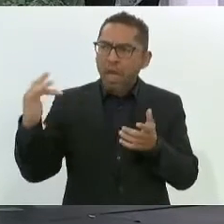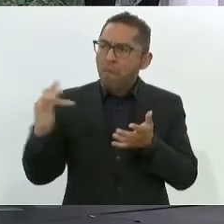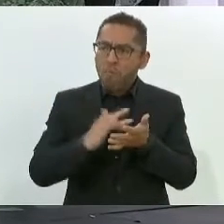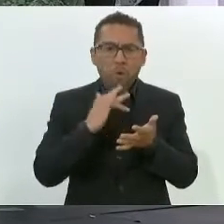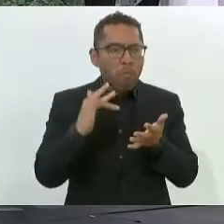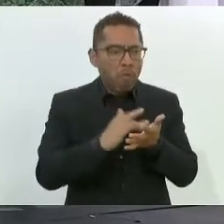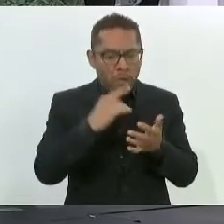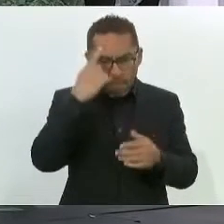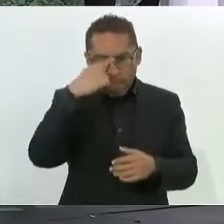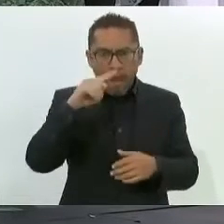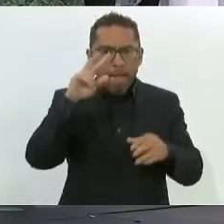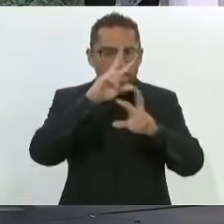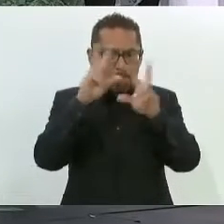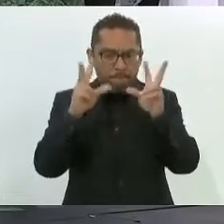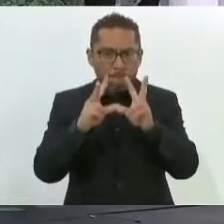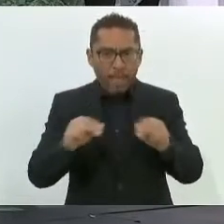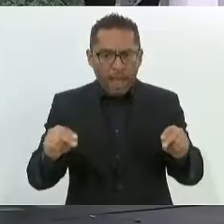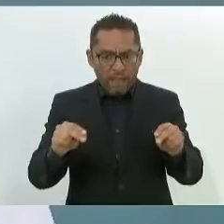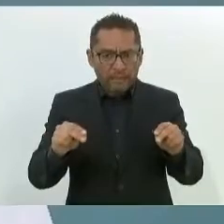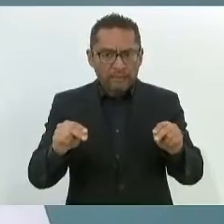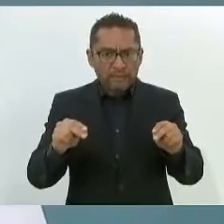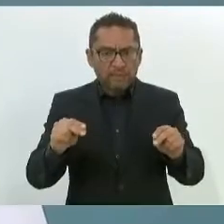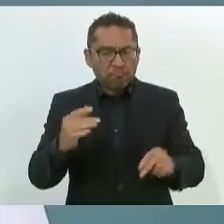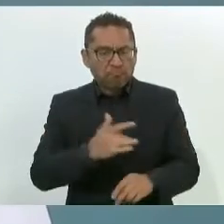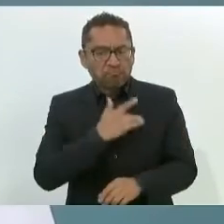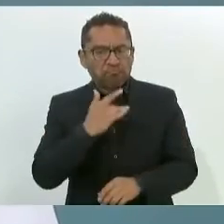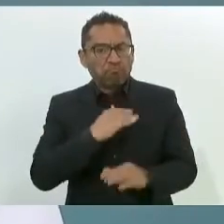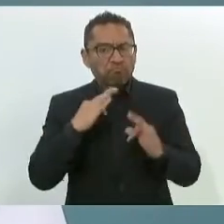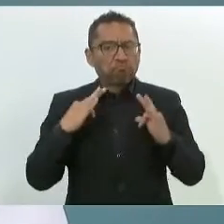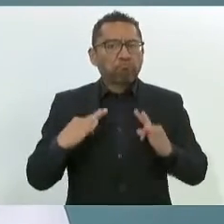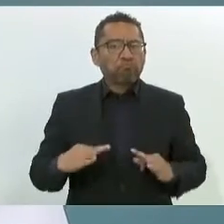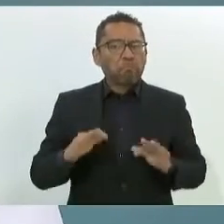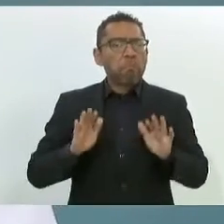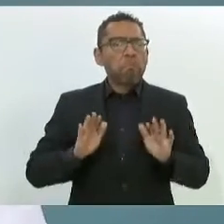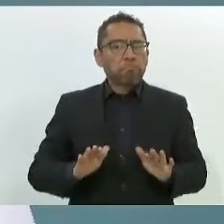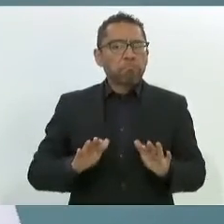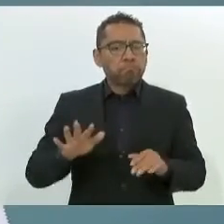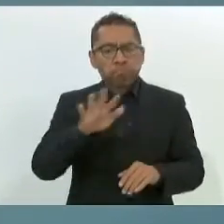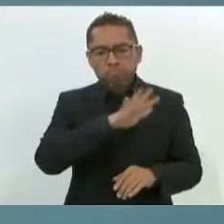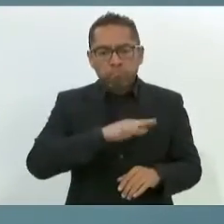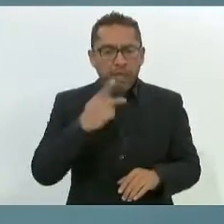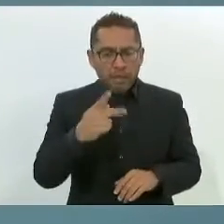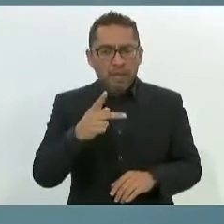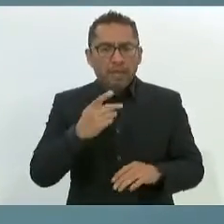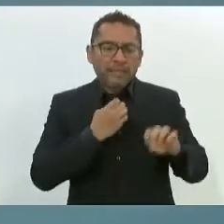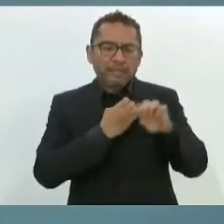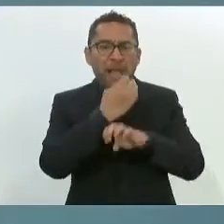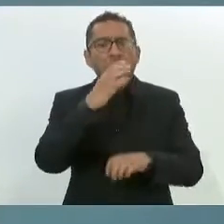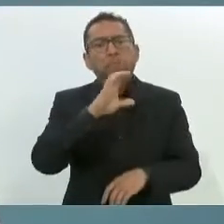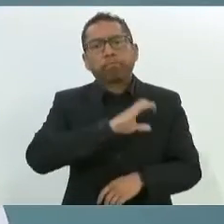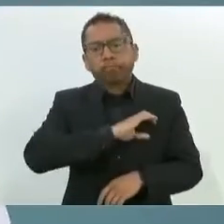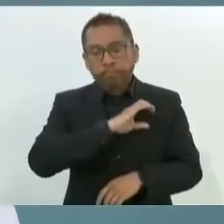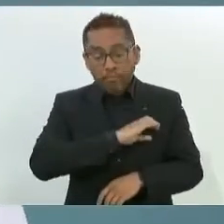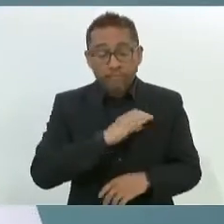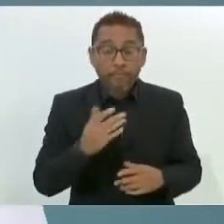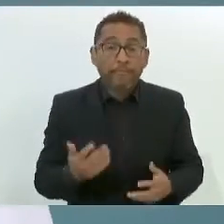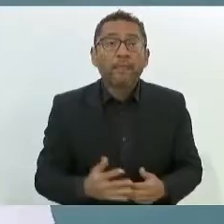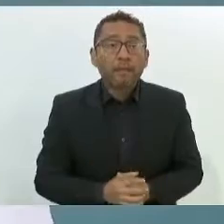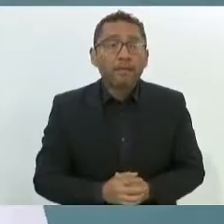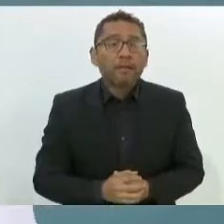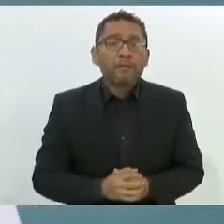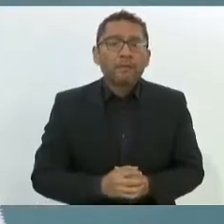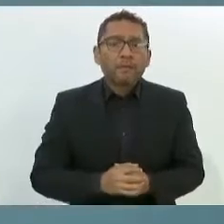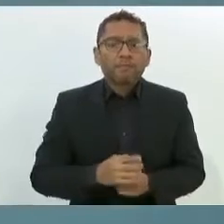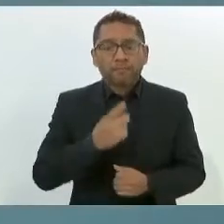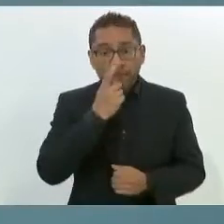la paz y la estabilidad de nuestro querido estado. Y hago énfasis en el